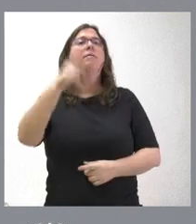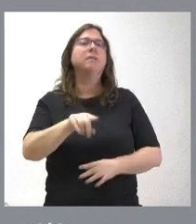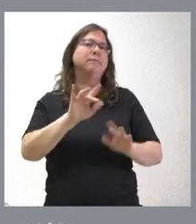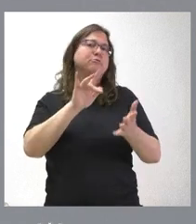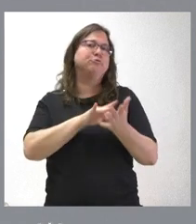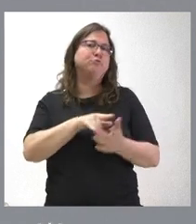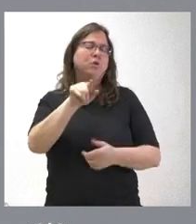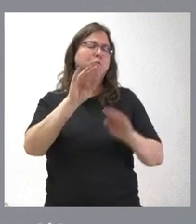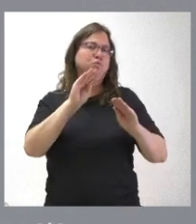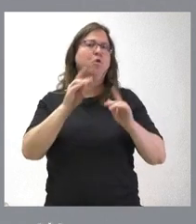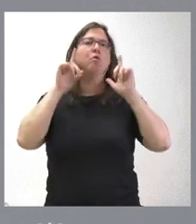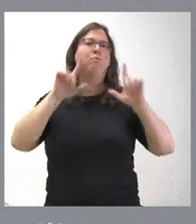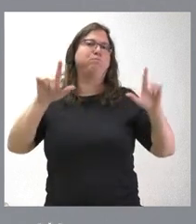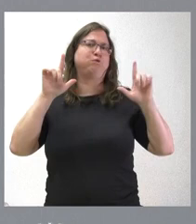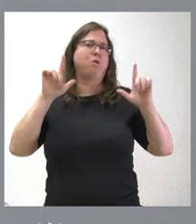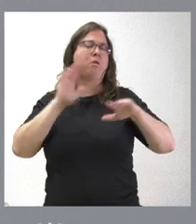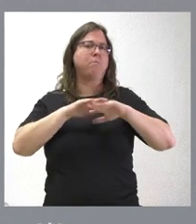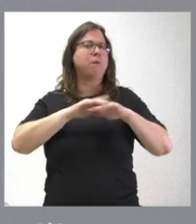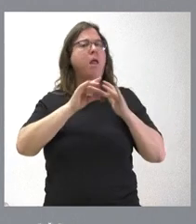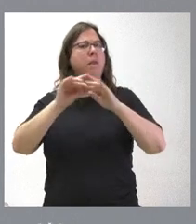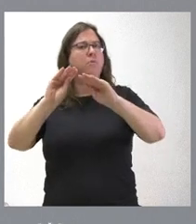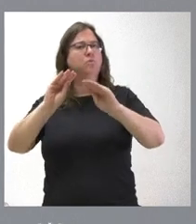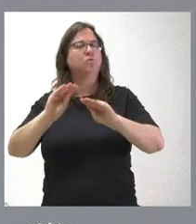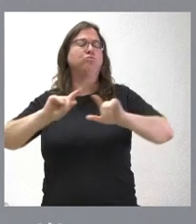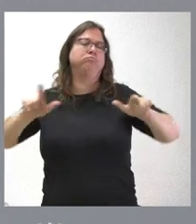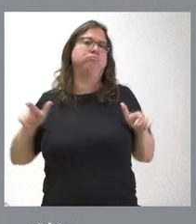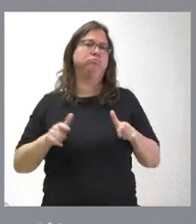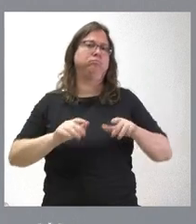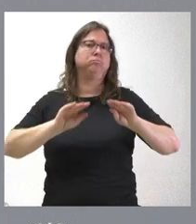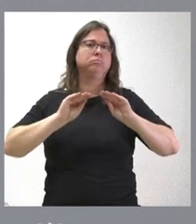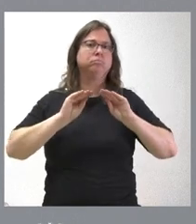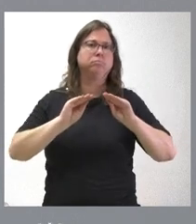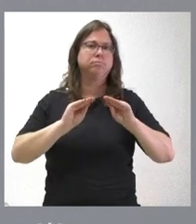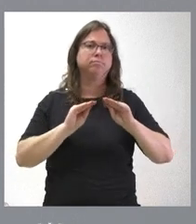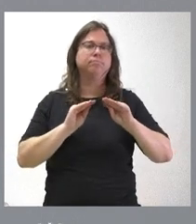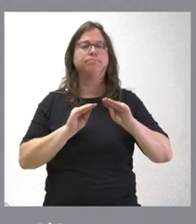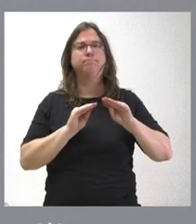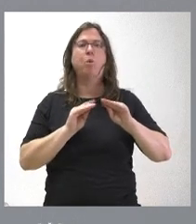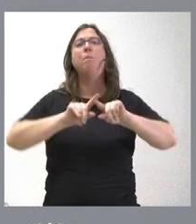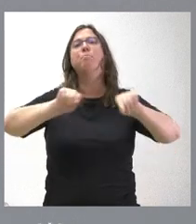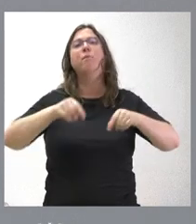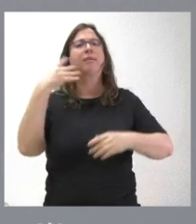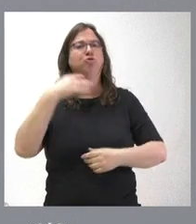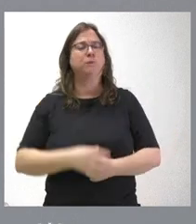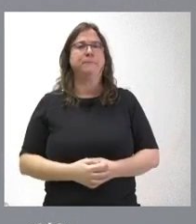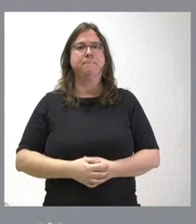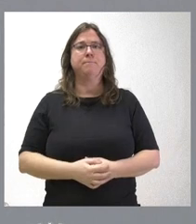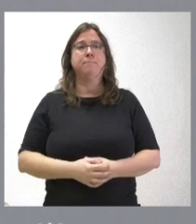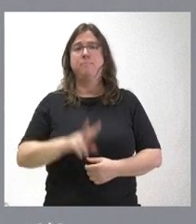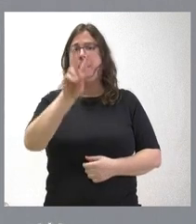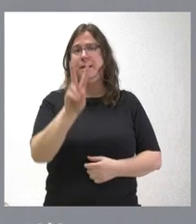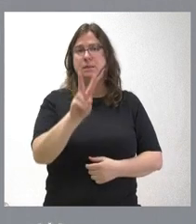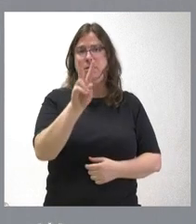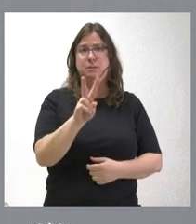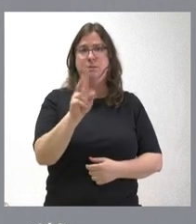tienen que ser protagonistas en liderar cuáles son esas iniciativas para el conjunto de la provincia. En segundo lugar,